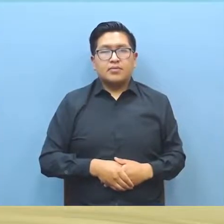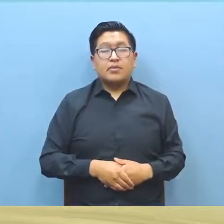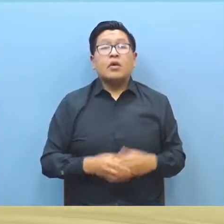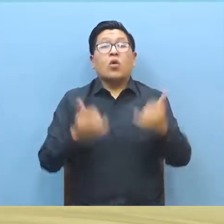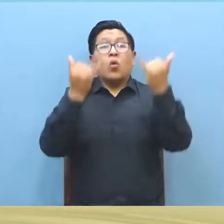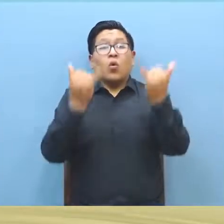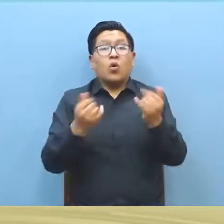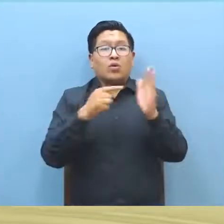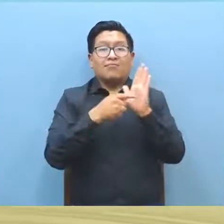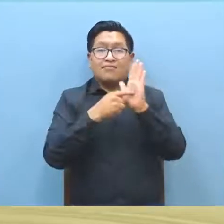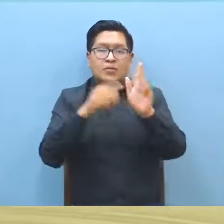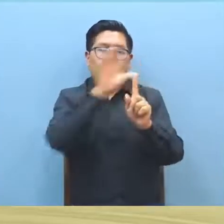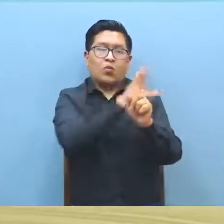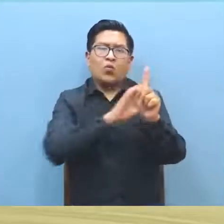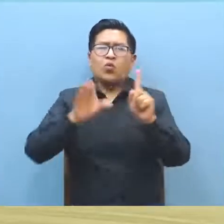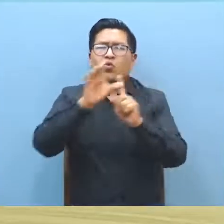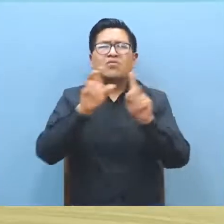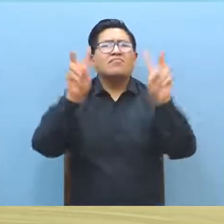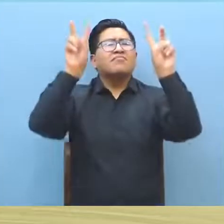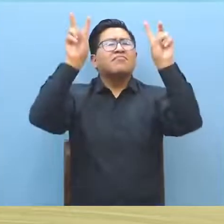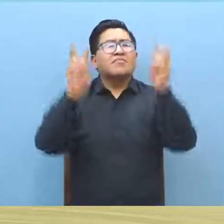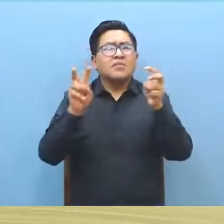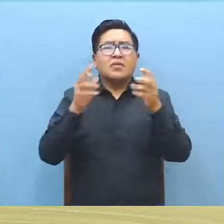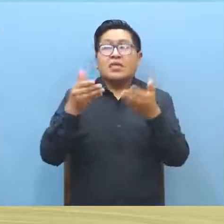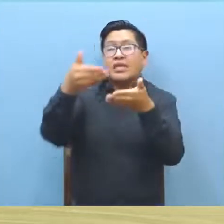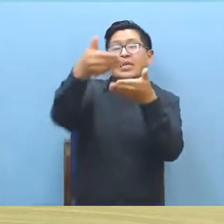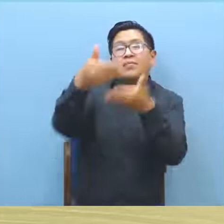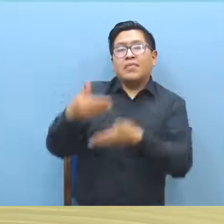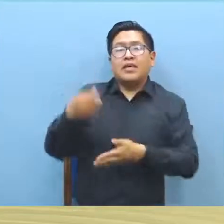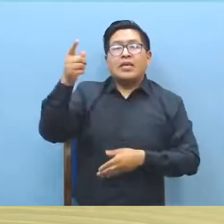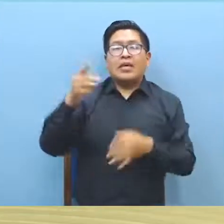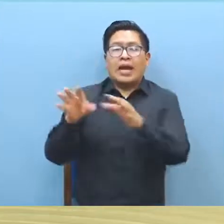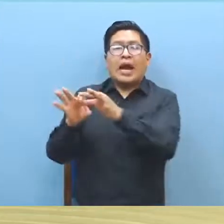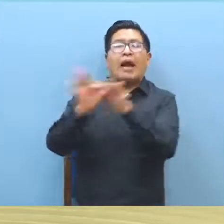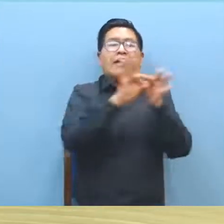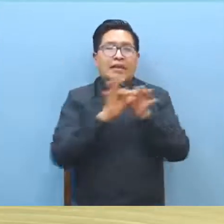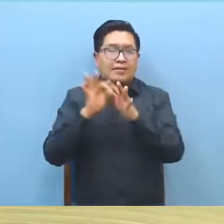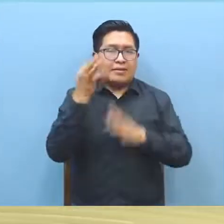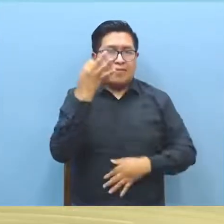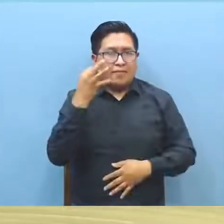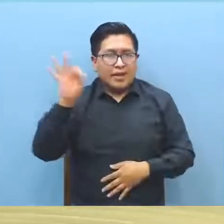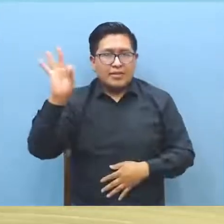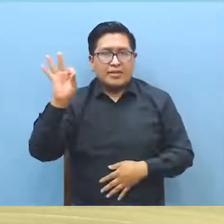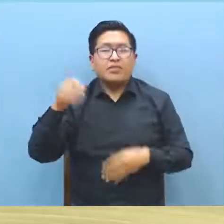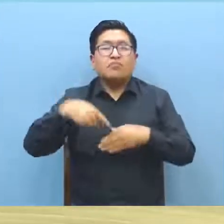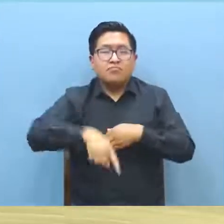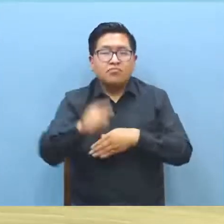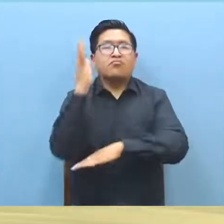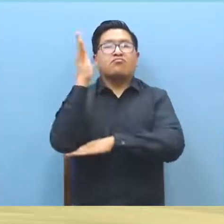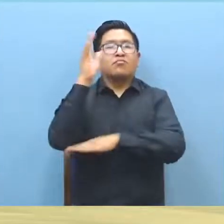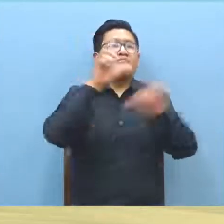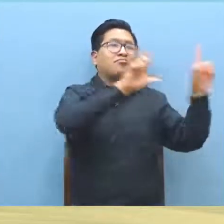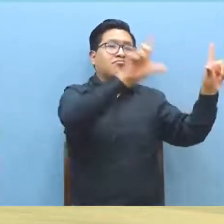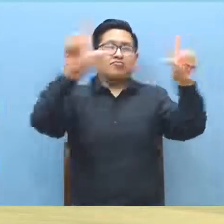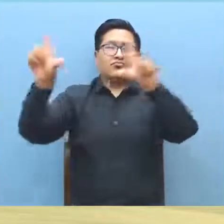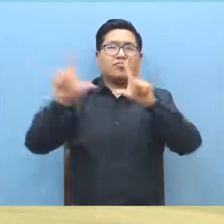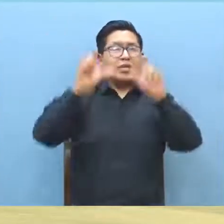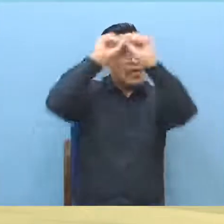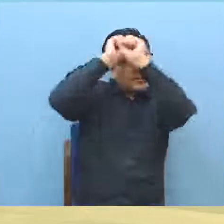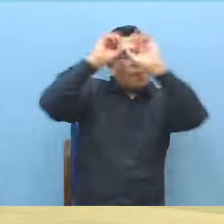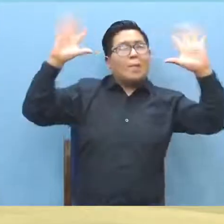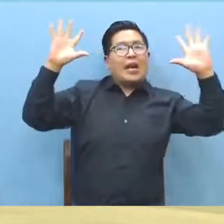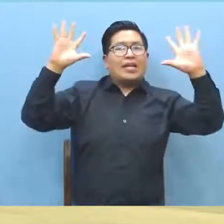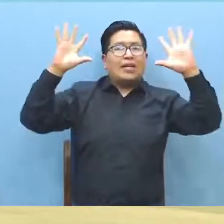Hoy en nuestro sector cultural hablaremos sobre la invitación que realiza la Alianza Francesa sobre su exhibición Imaginarios Colectivos